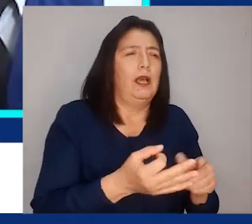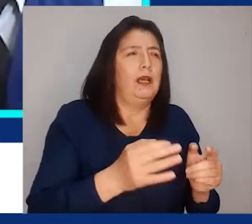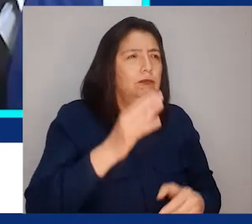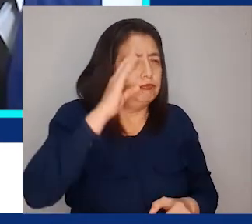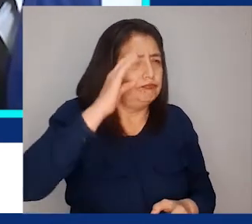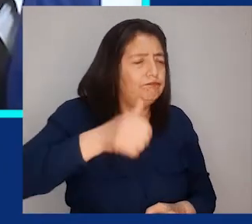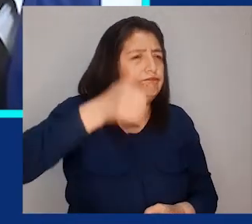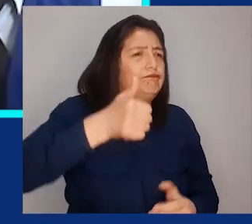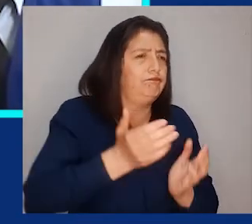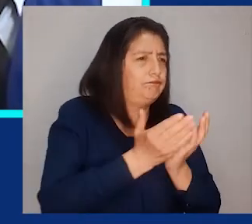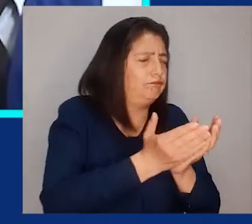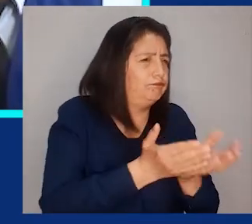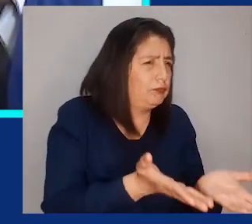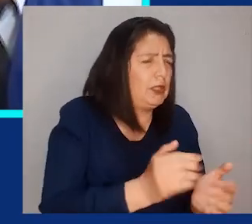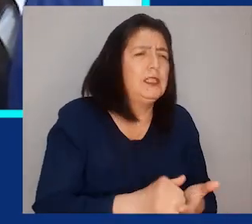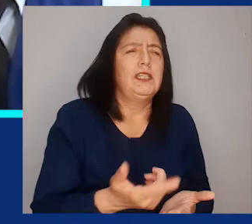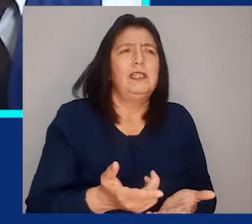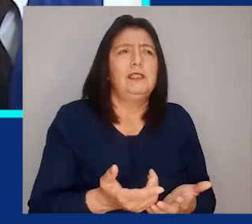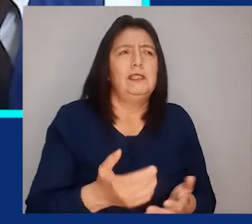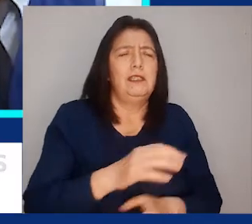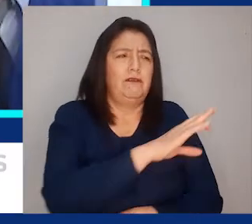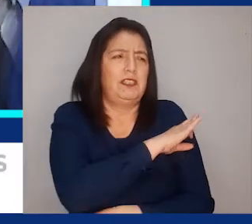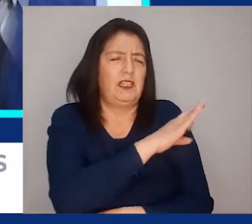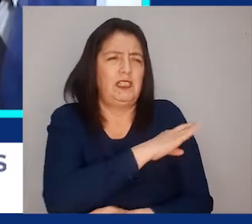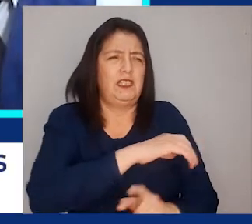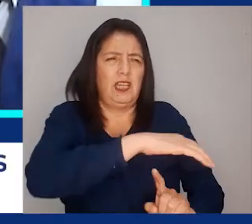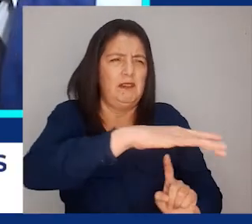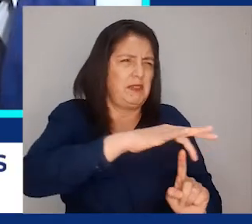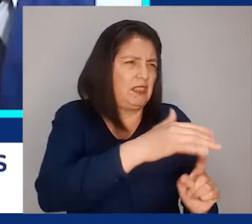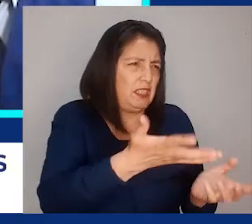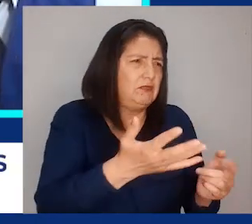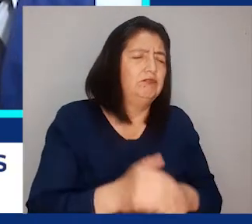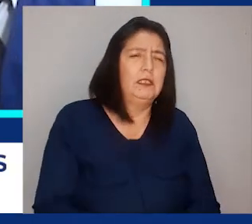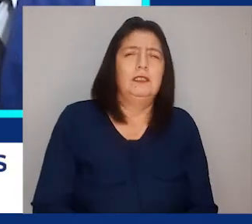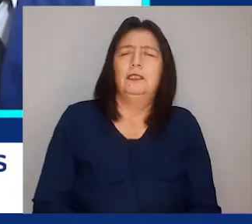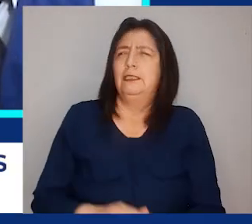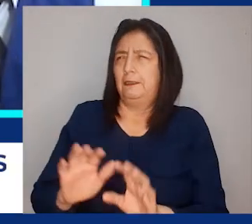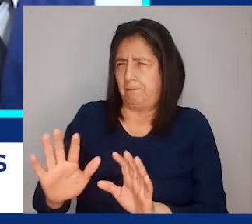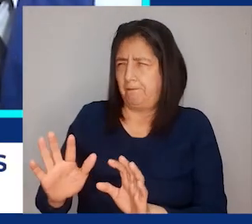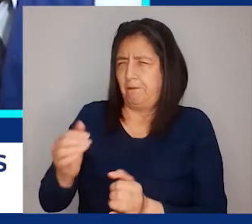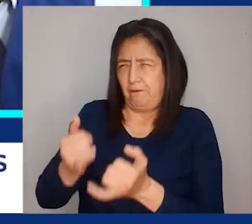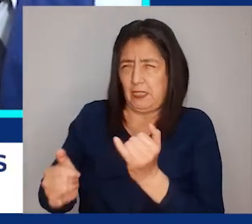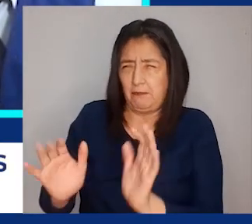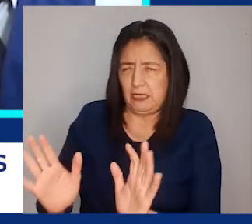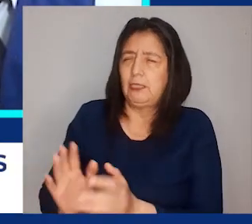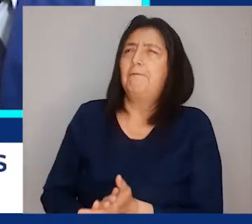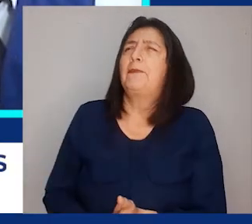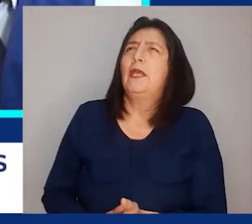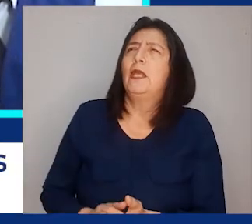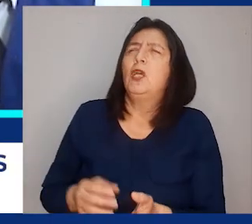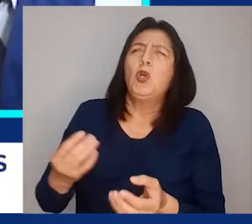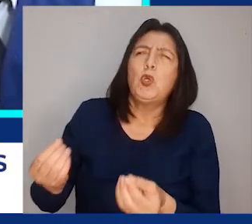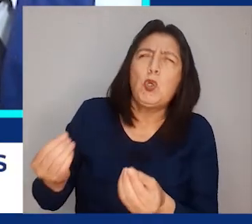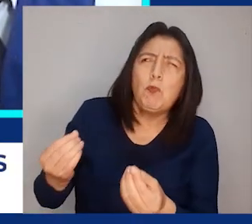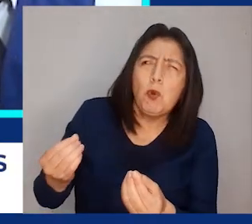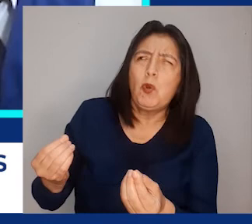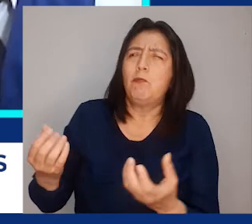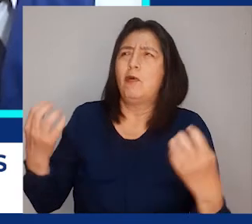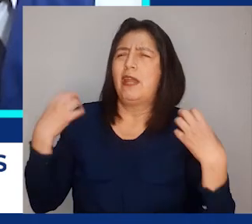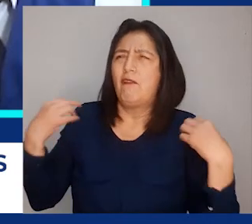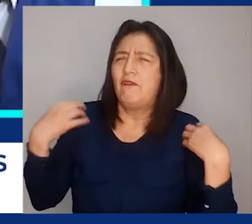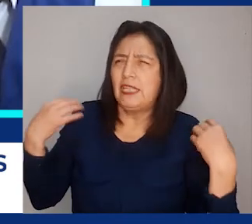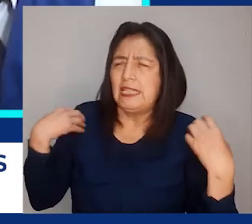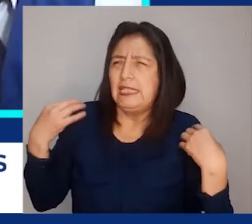Puerto y a la Fiscalía Ambiental. Finalmente, ¿cómo ha sido la atención